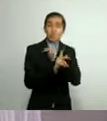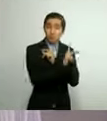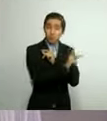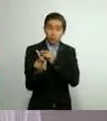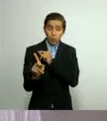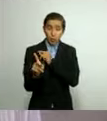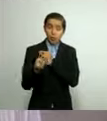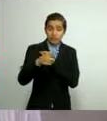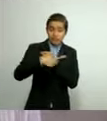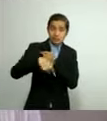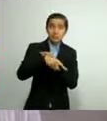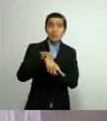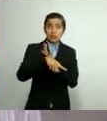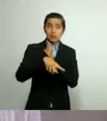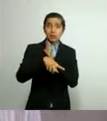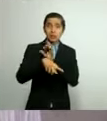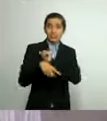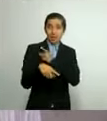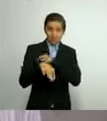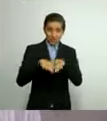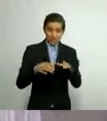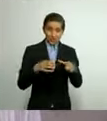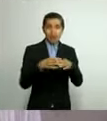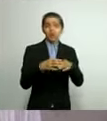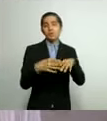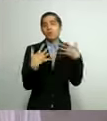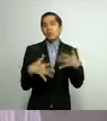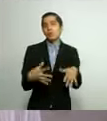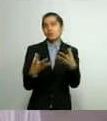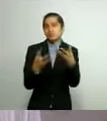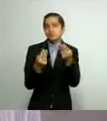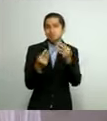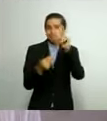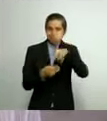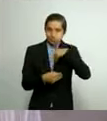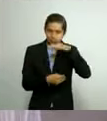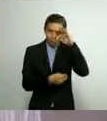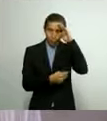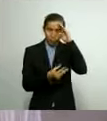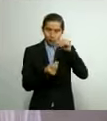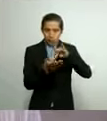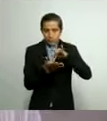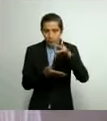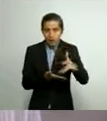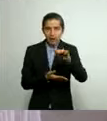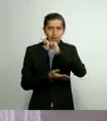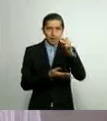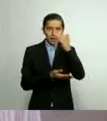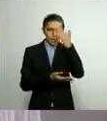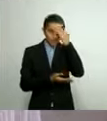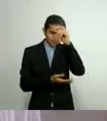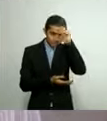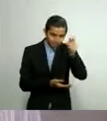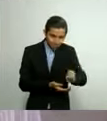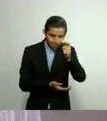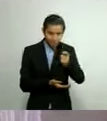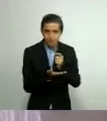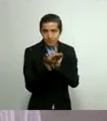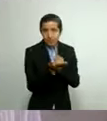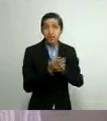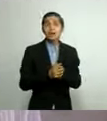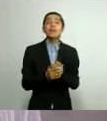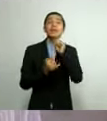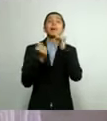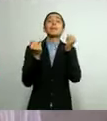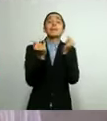les reitero mi mayor gratitud y reconocimiento. Lo mismo para el personal médico